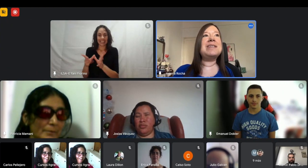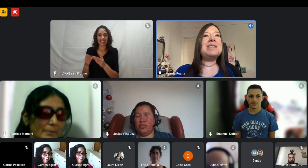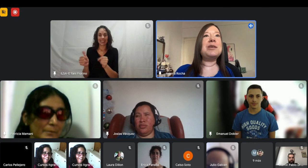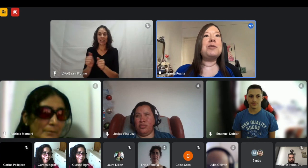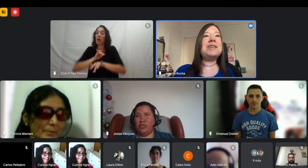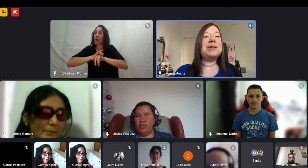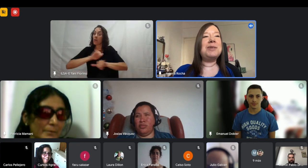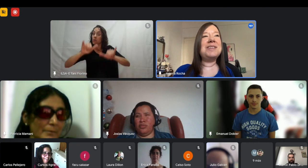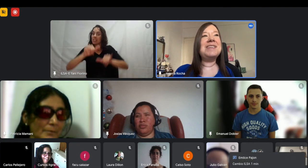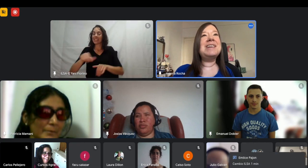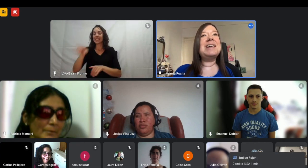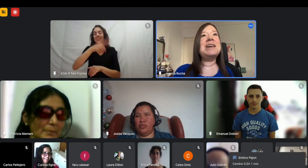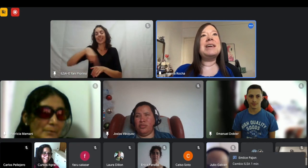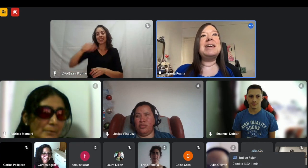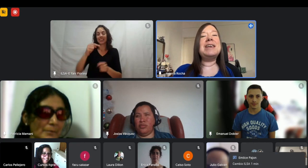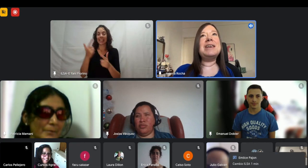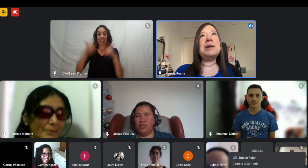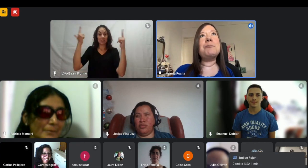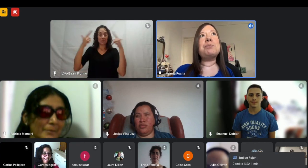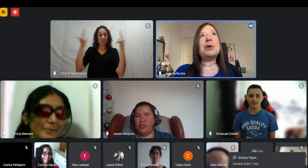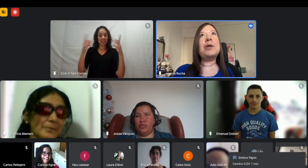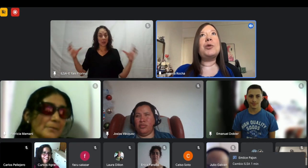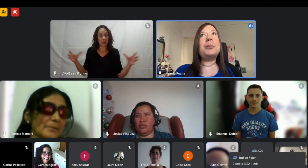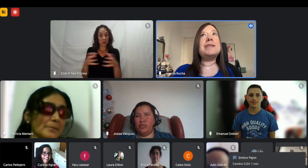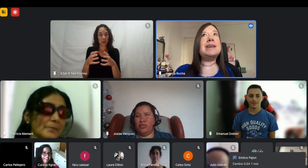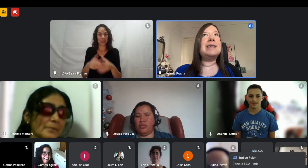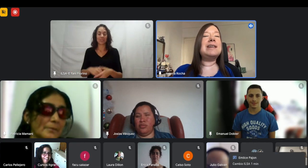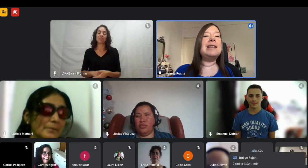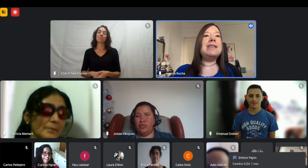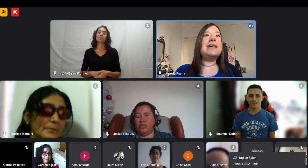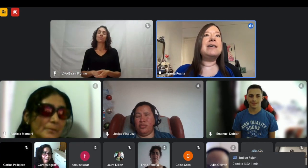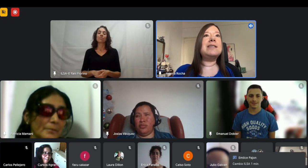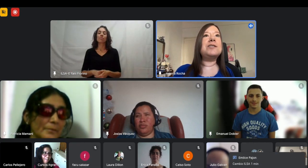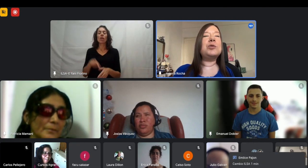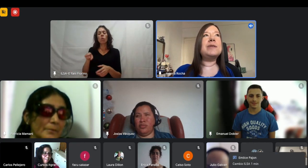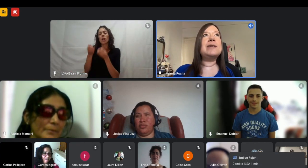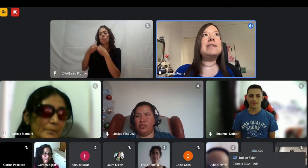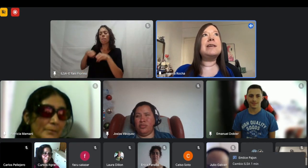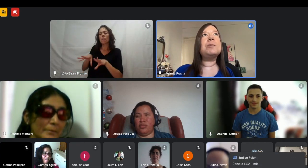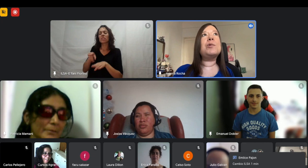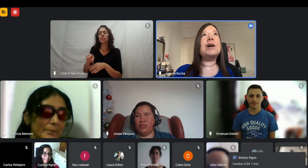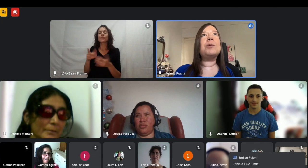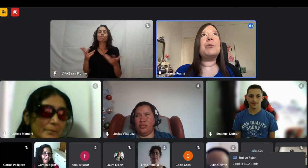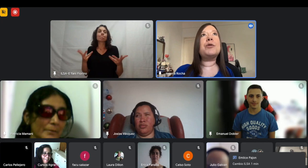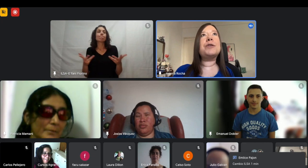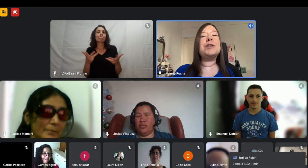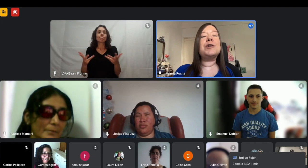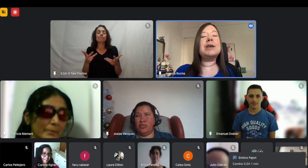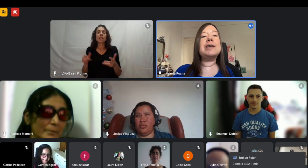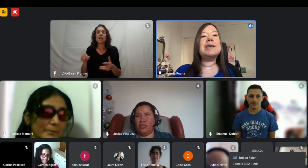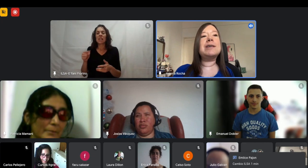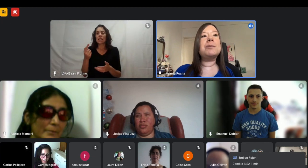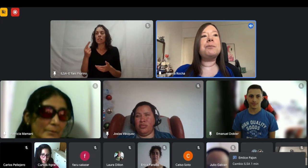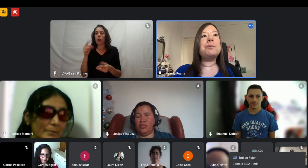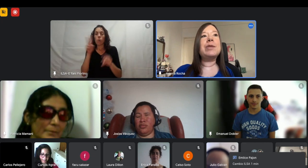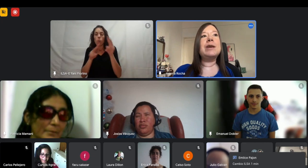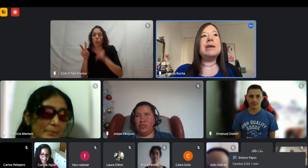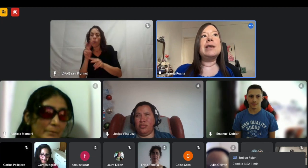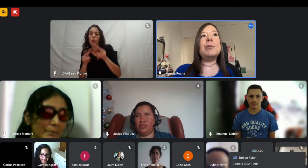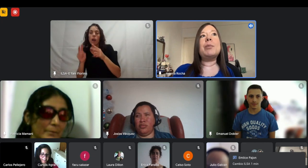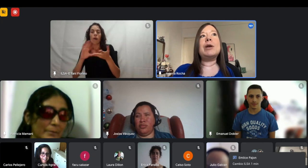que que protejemos y cuando empecé en realidad yo me centré en buscar una profesión que